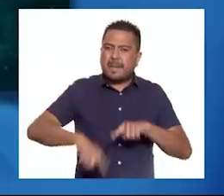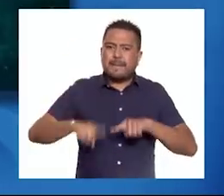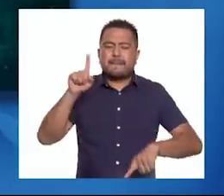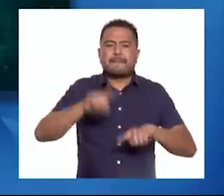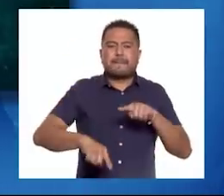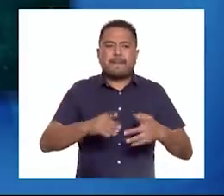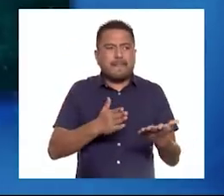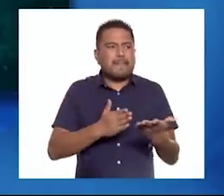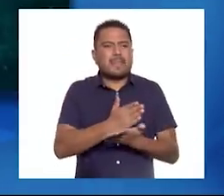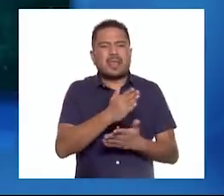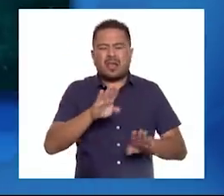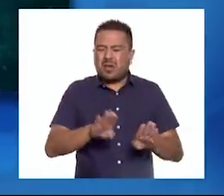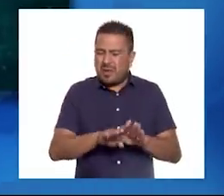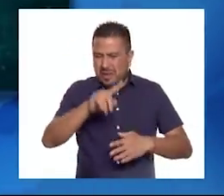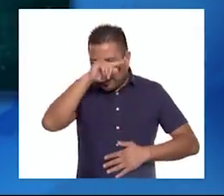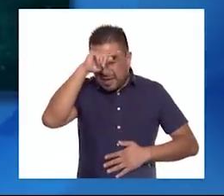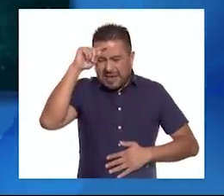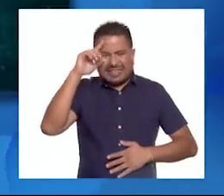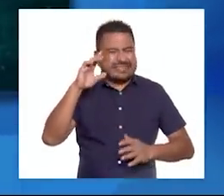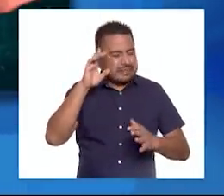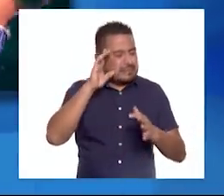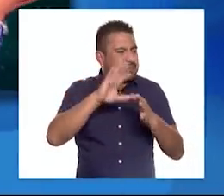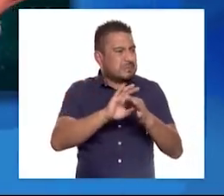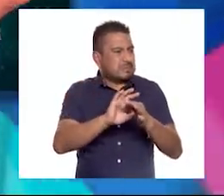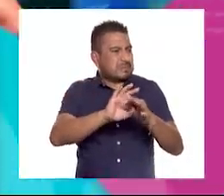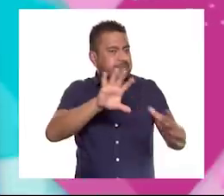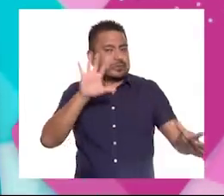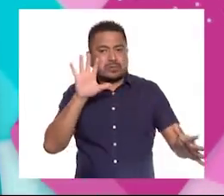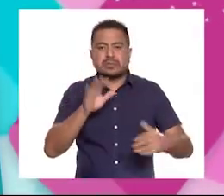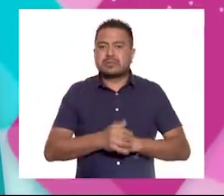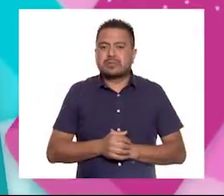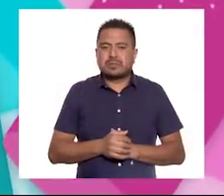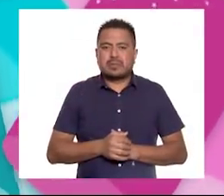lleguemos al enfado, a la furia o a la ira.